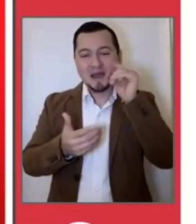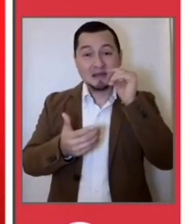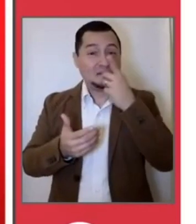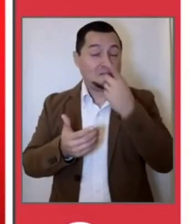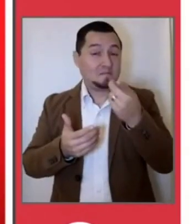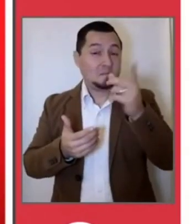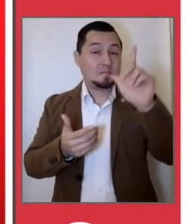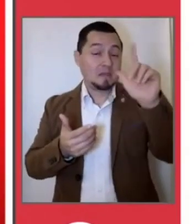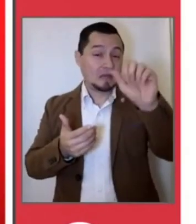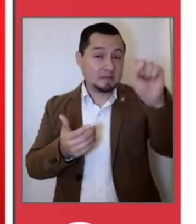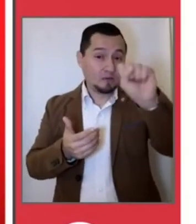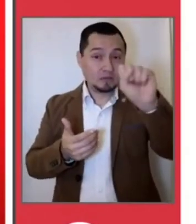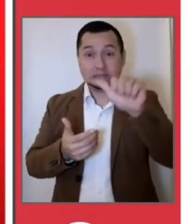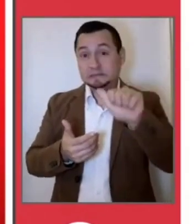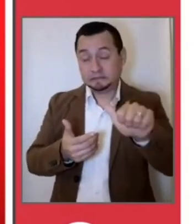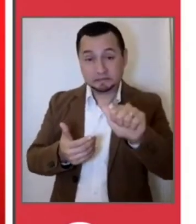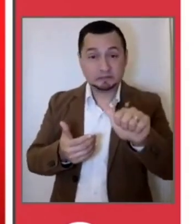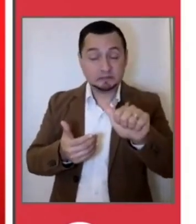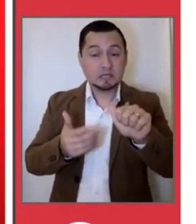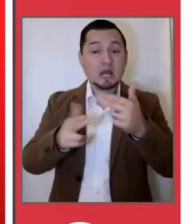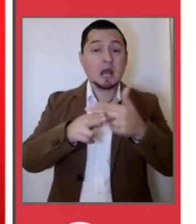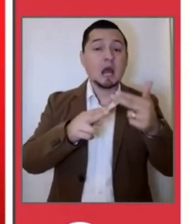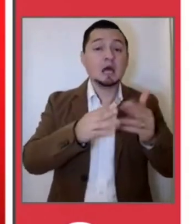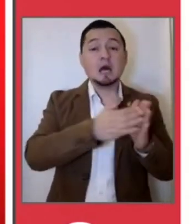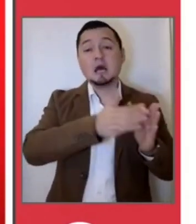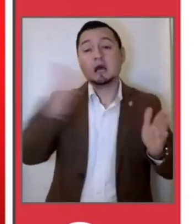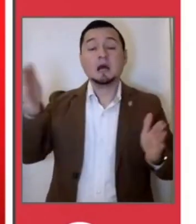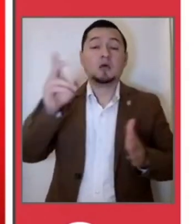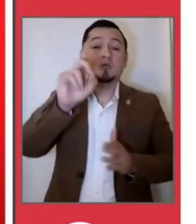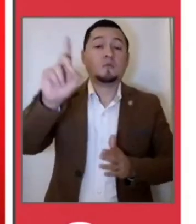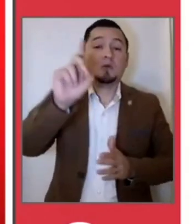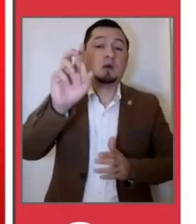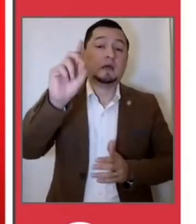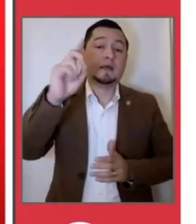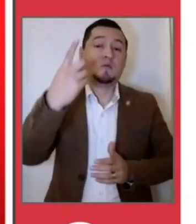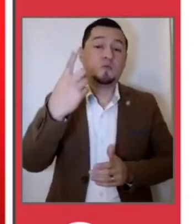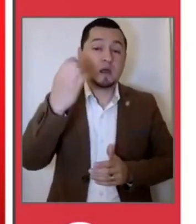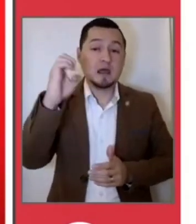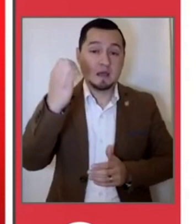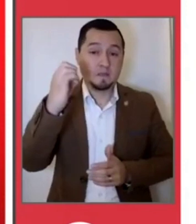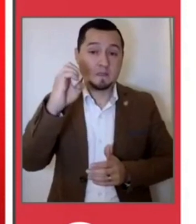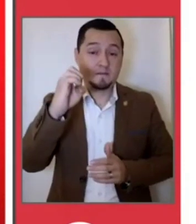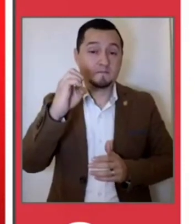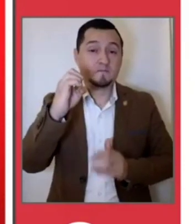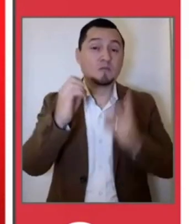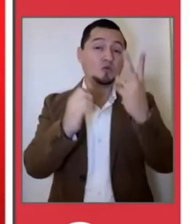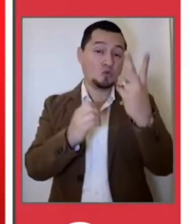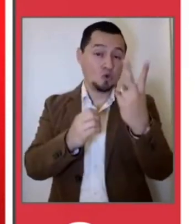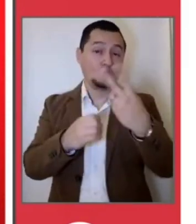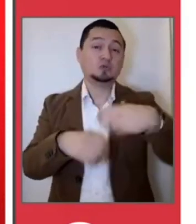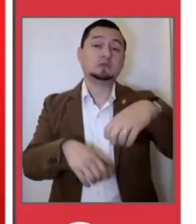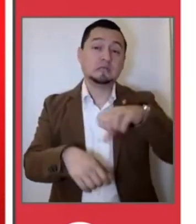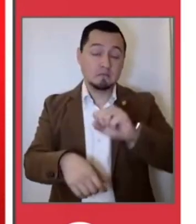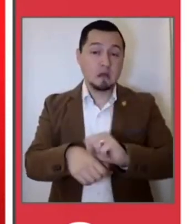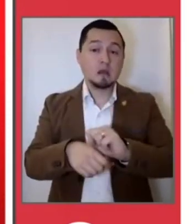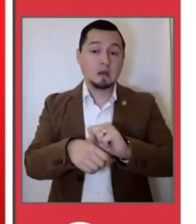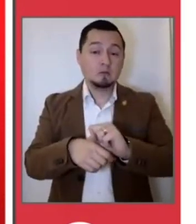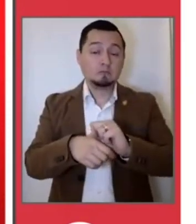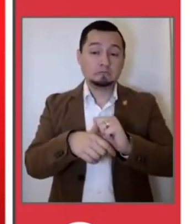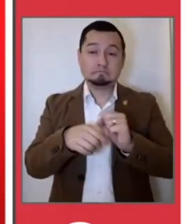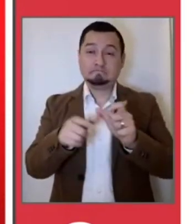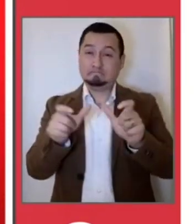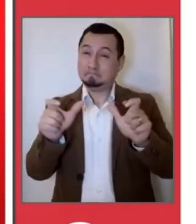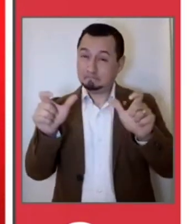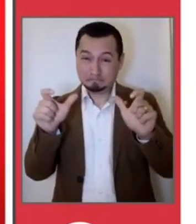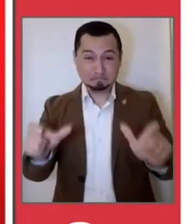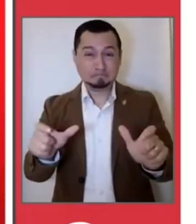mañana, sábado 16, hasta el domingo 31 de enero. Este es el periodo, dos semanas, de medidas que